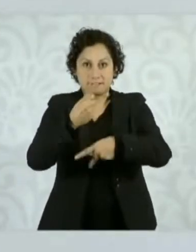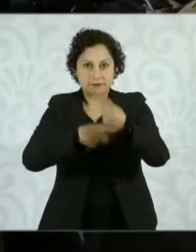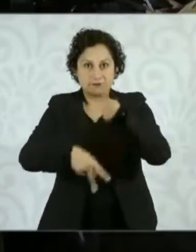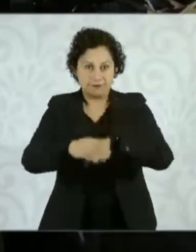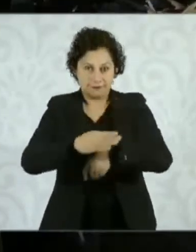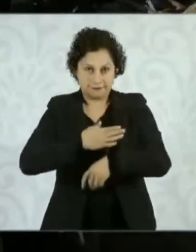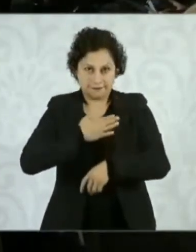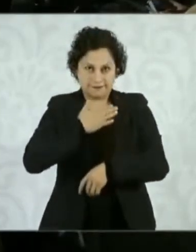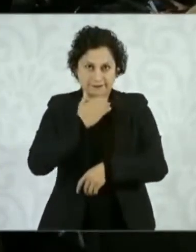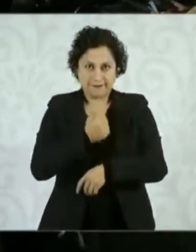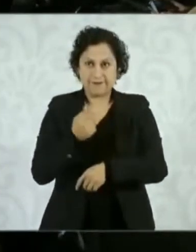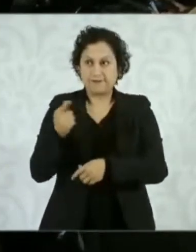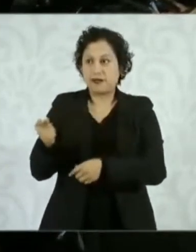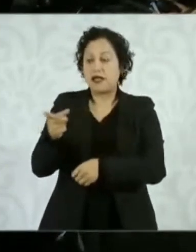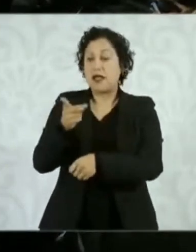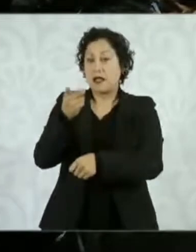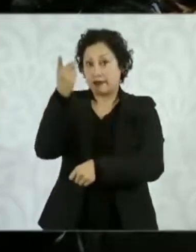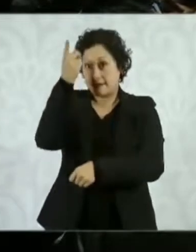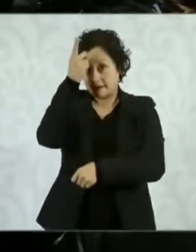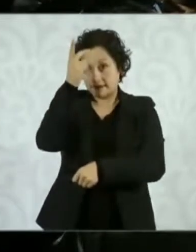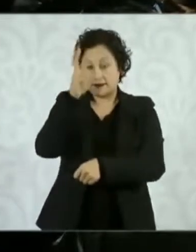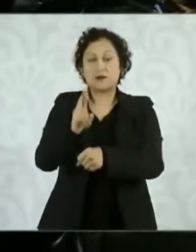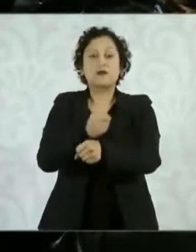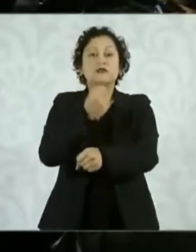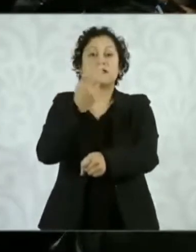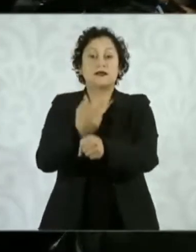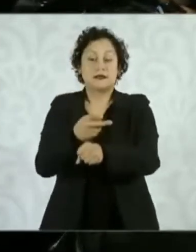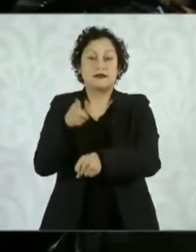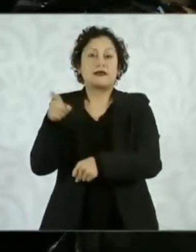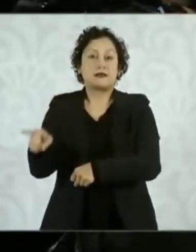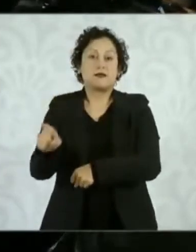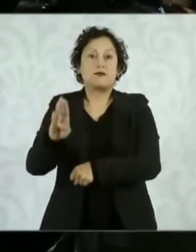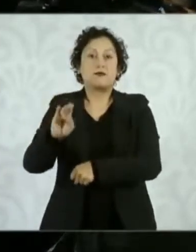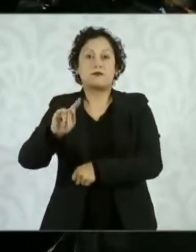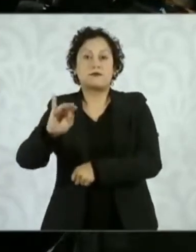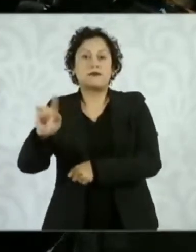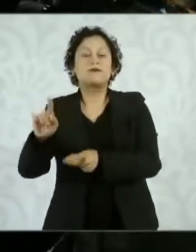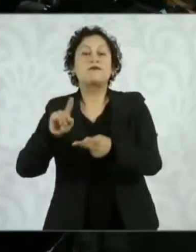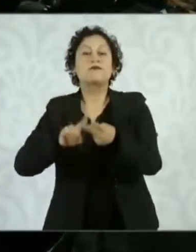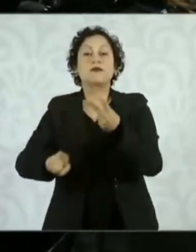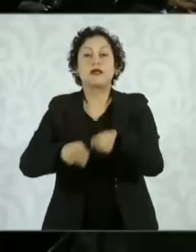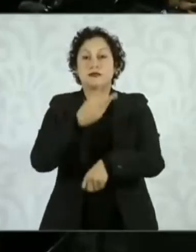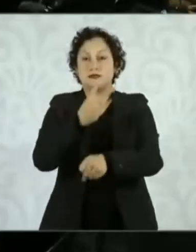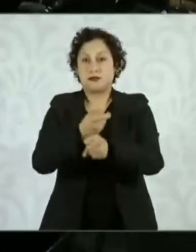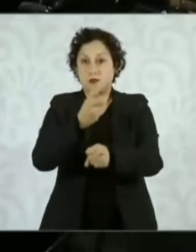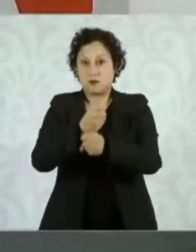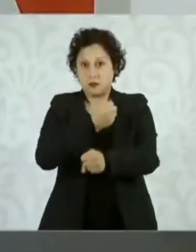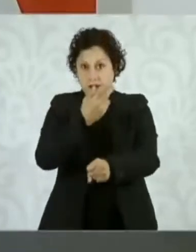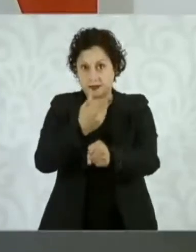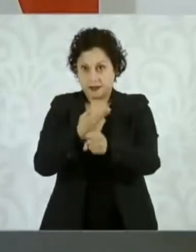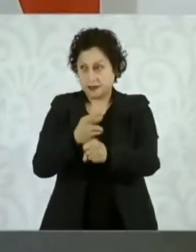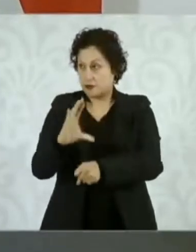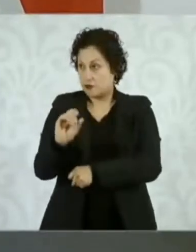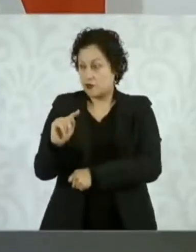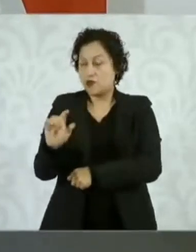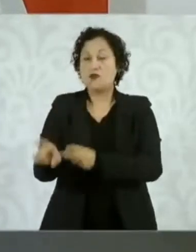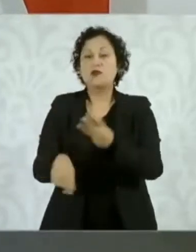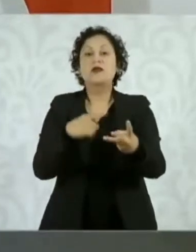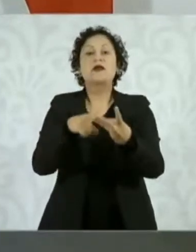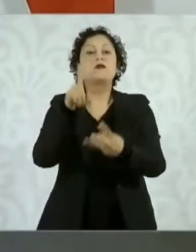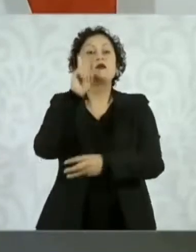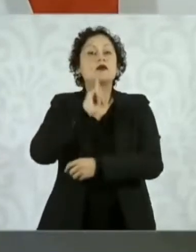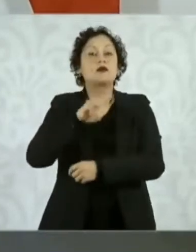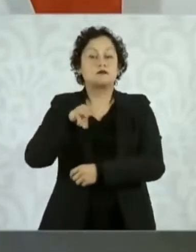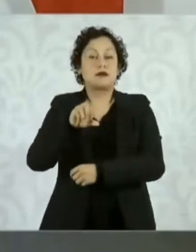Julio Verdeguez, secretario de SADER, Leónel Cota que es subsecretario y María Luisa Alvores